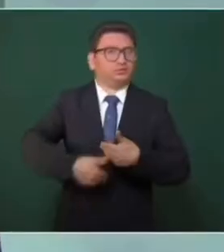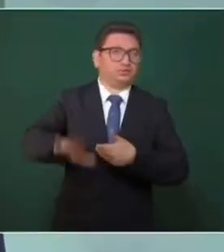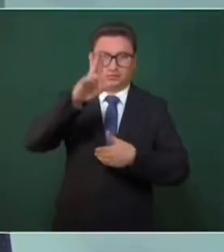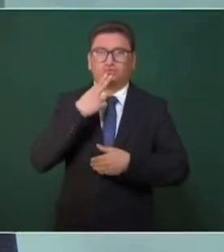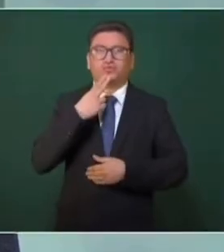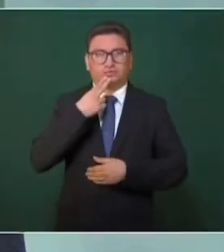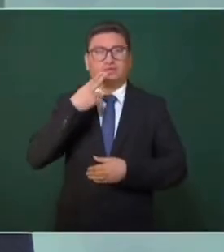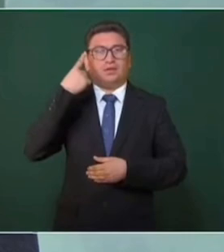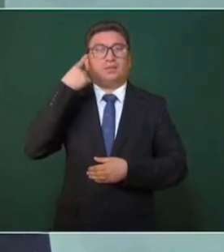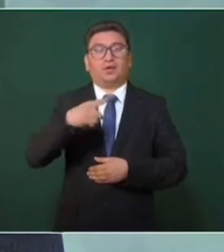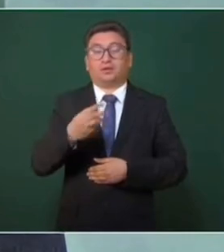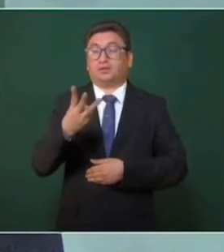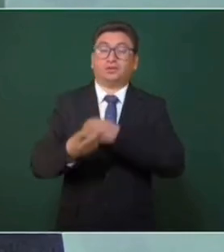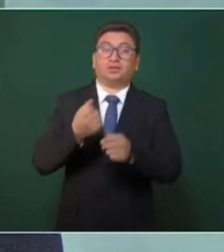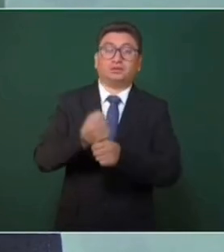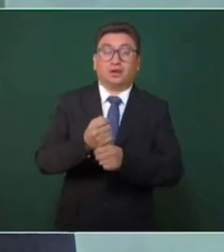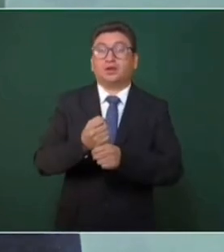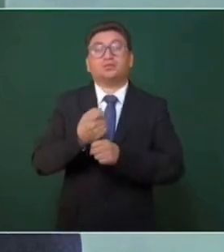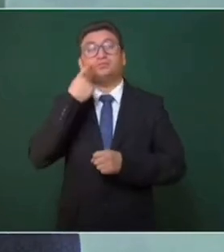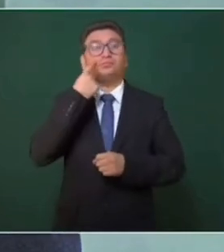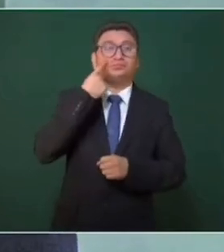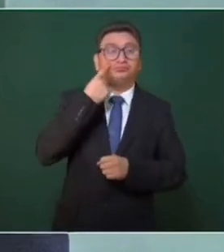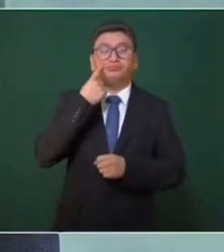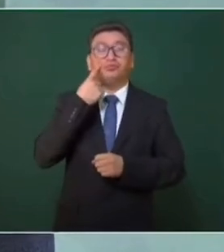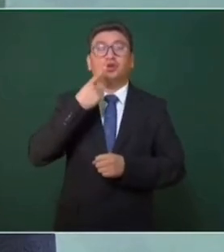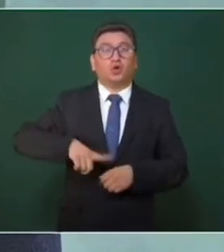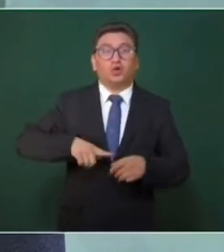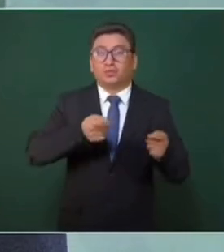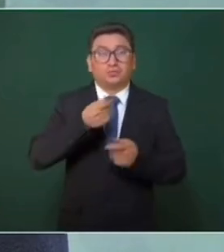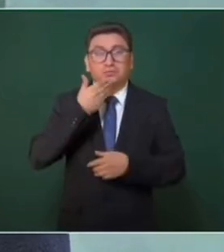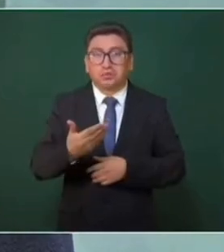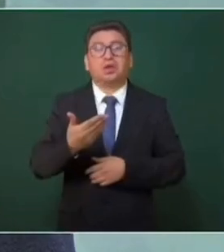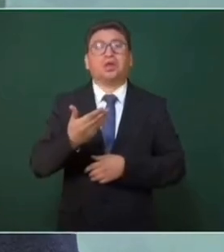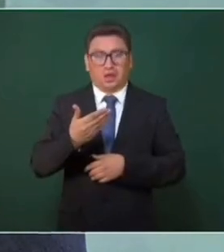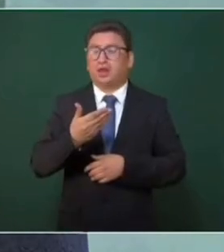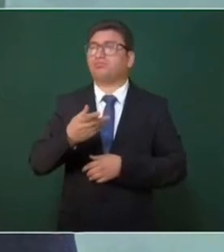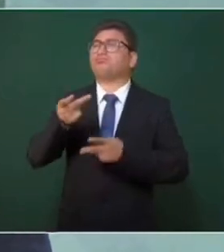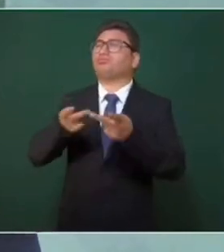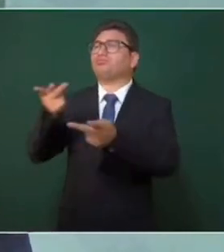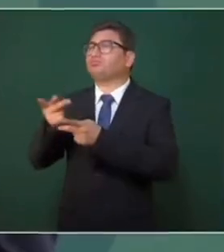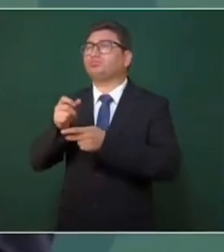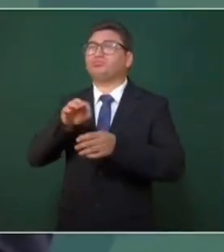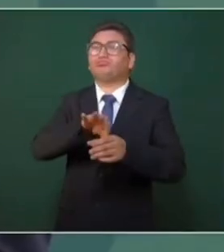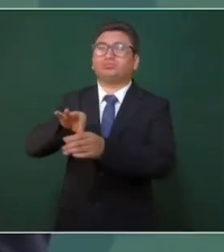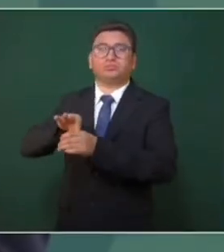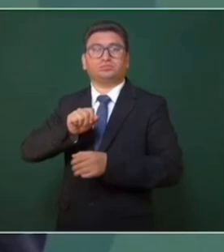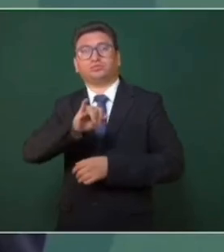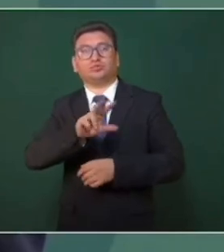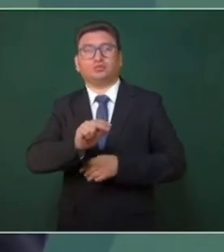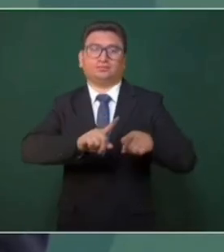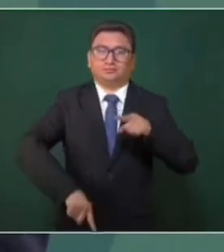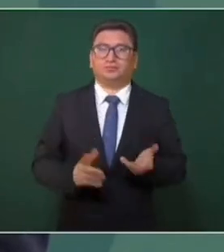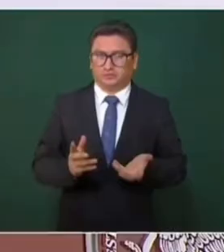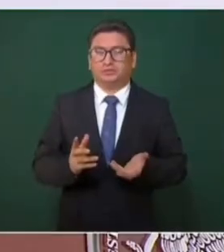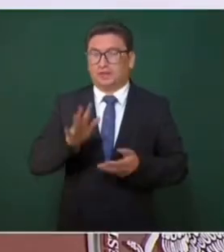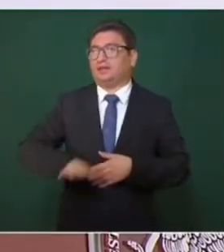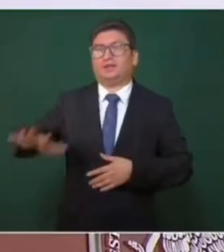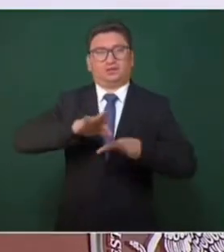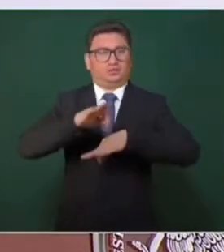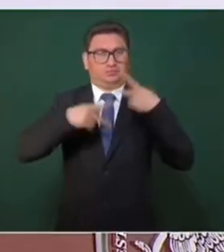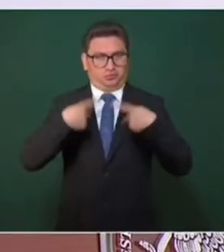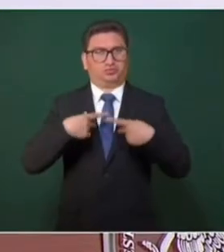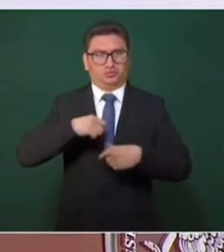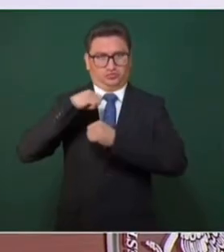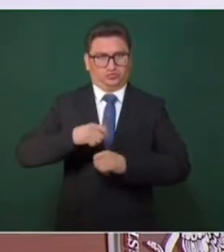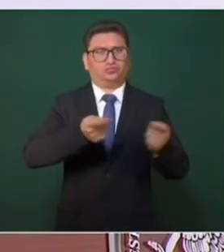que se convierta en un hábito. Y que cada tres años, si no funcionan bien las cosas, consulta. Para que así el pueblo siempre